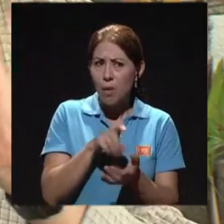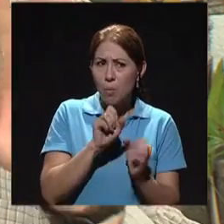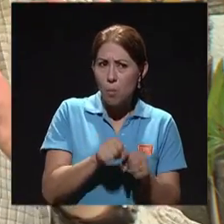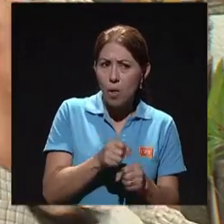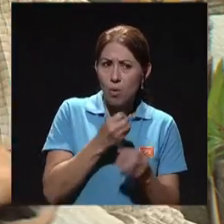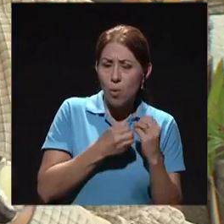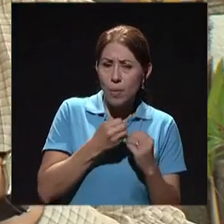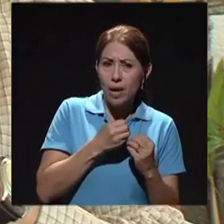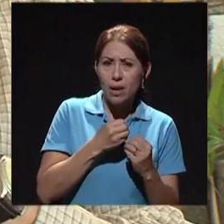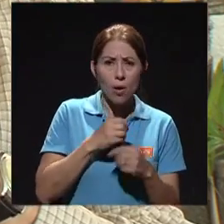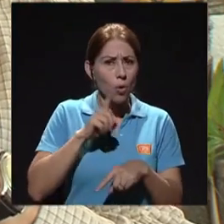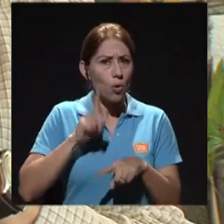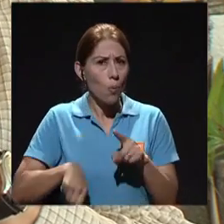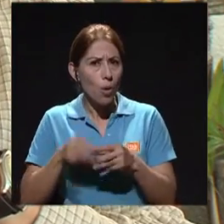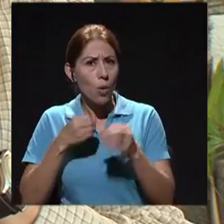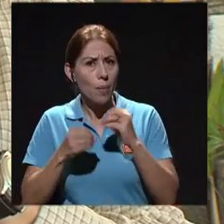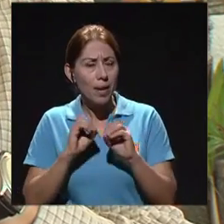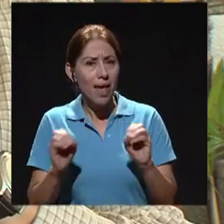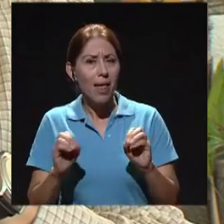es que vaya en ayuna.